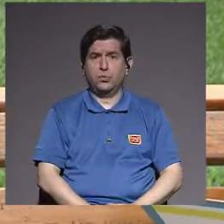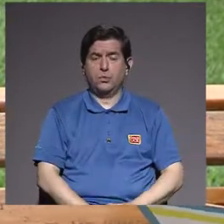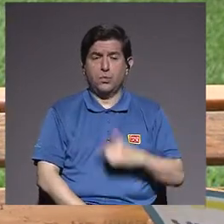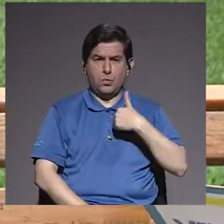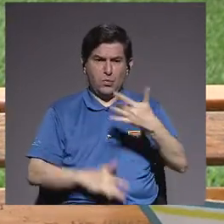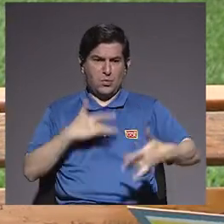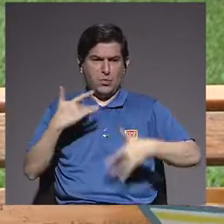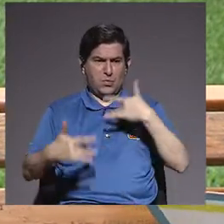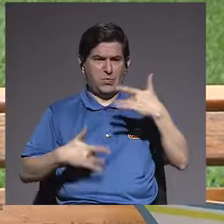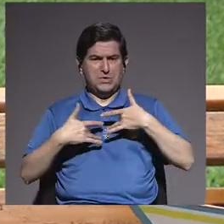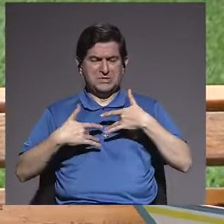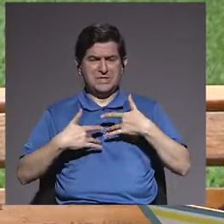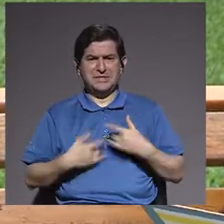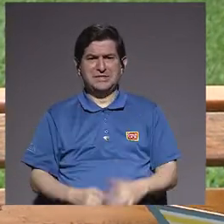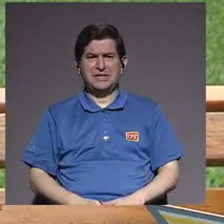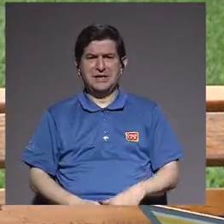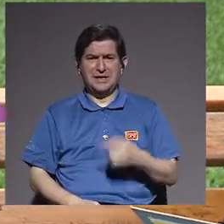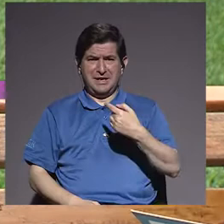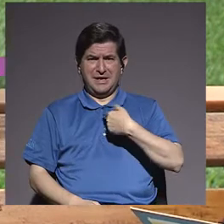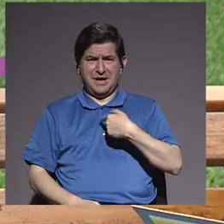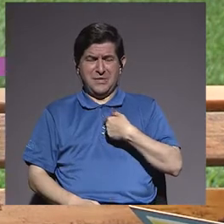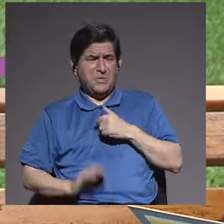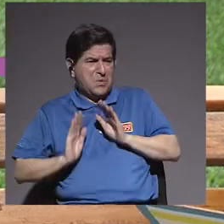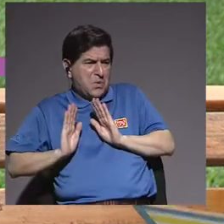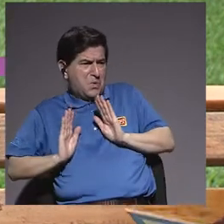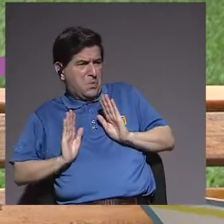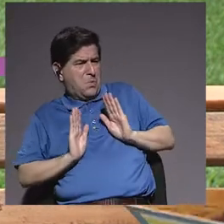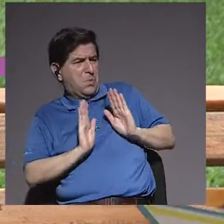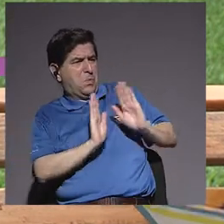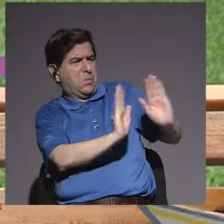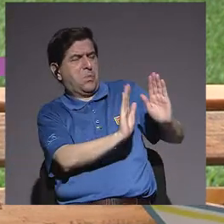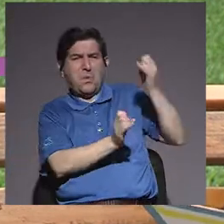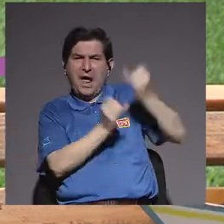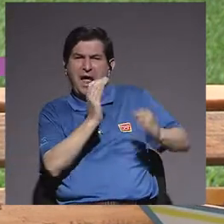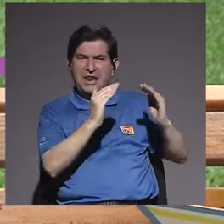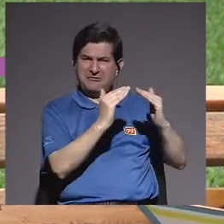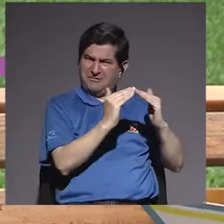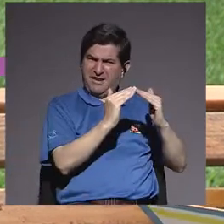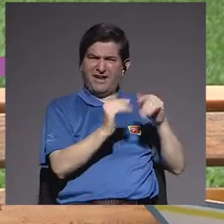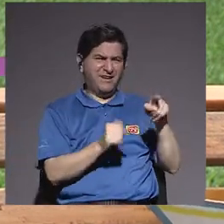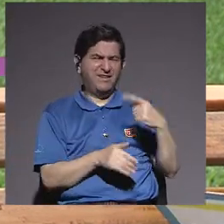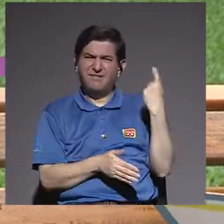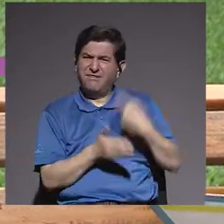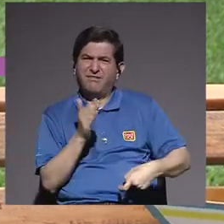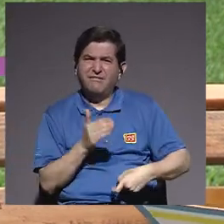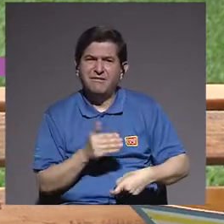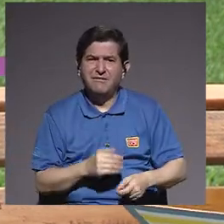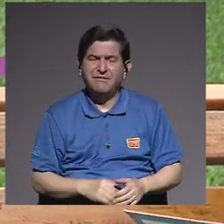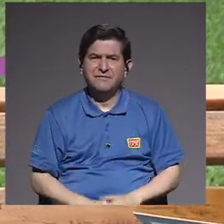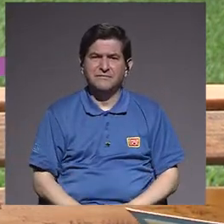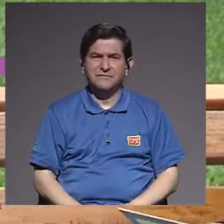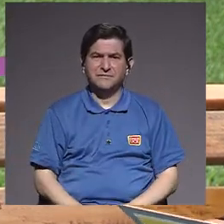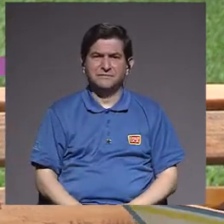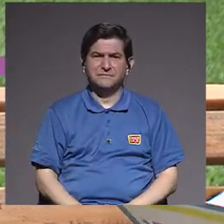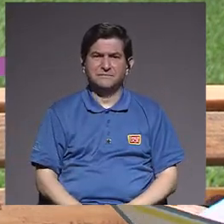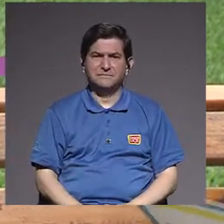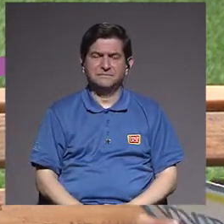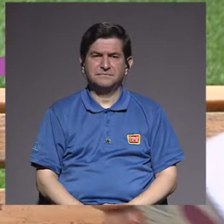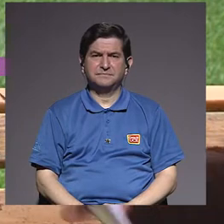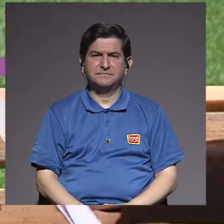sentirse ahí relegado al fondo de la casa, sí, es muy duro. Sí, porque el hecho que no